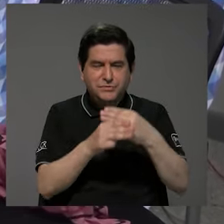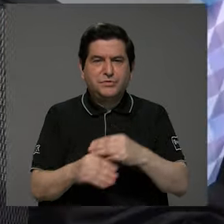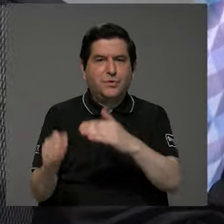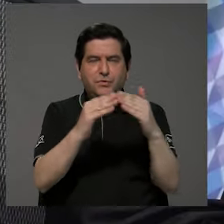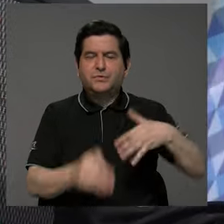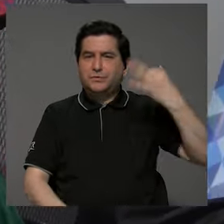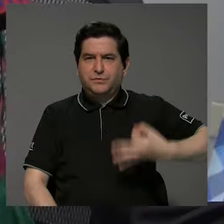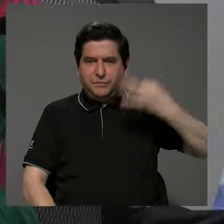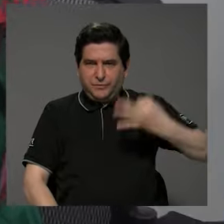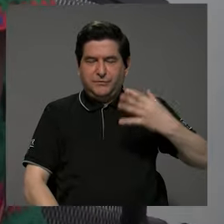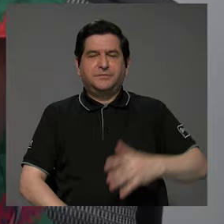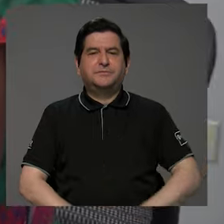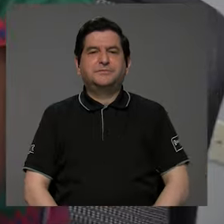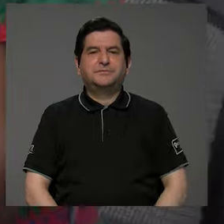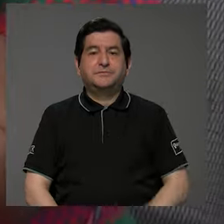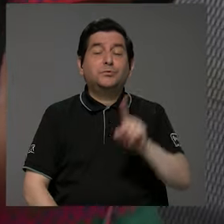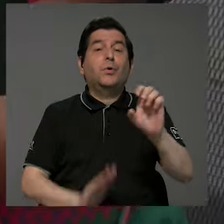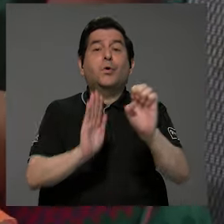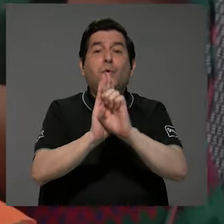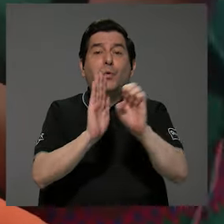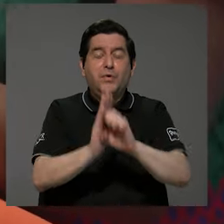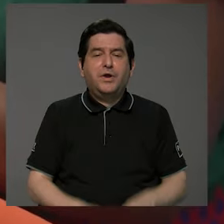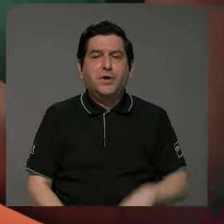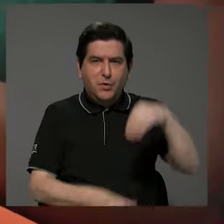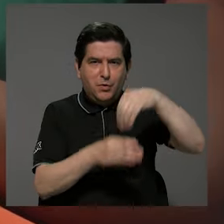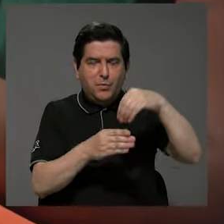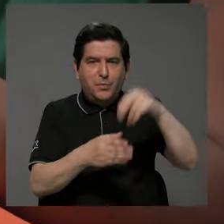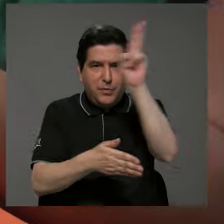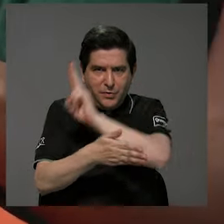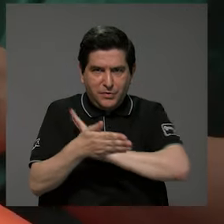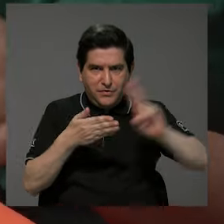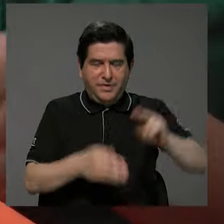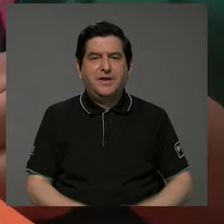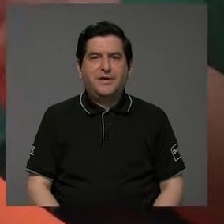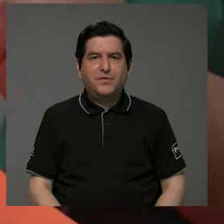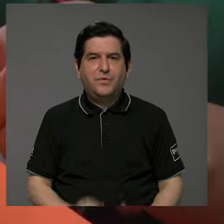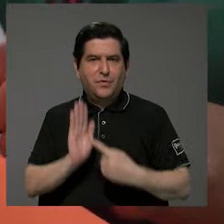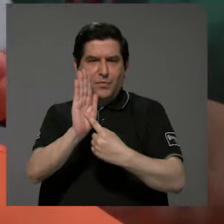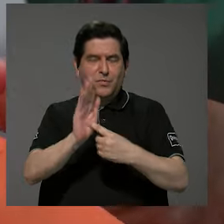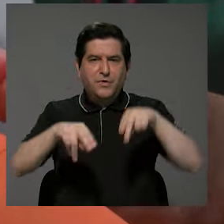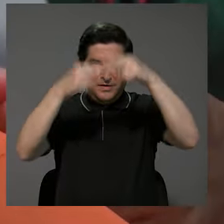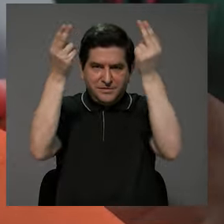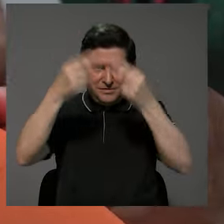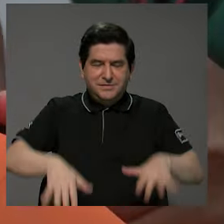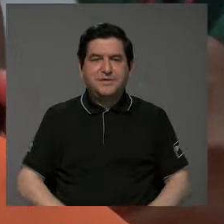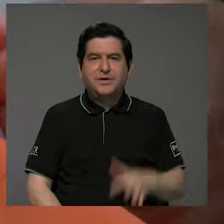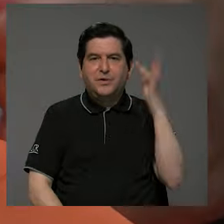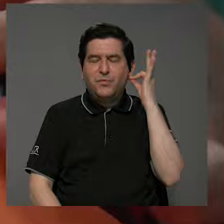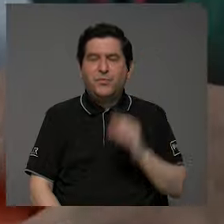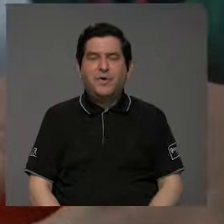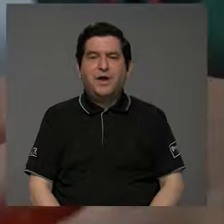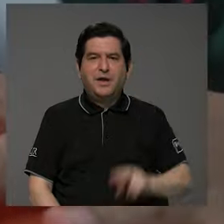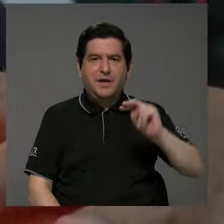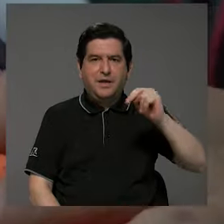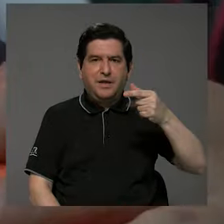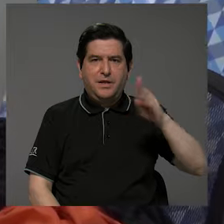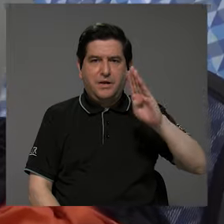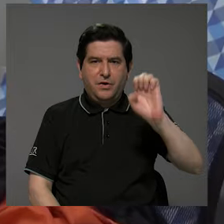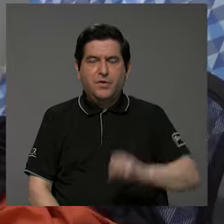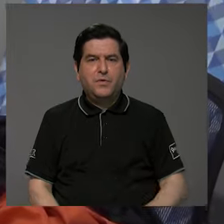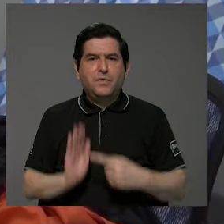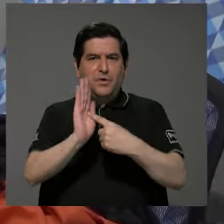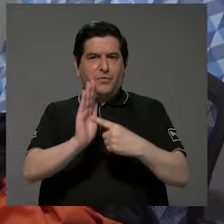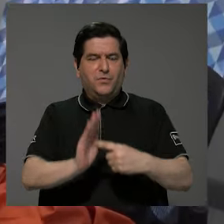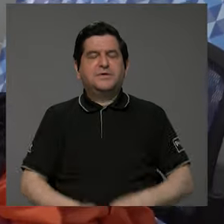originarios. Un ejemplo de este aporte universitario es la exposición virtual Mujeres Nube Visten su Identidad,